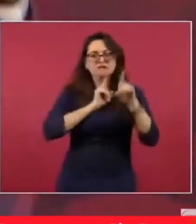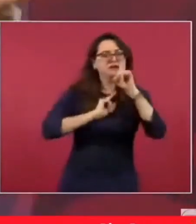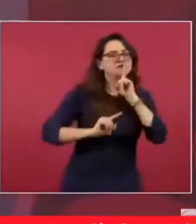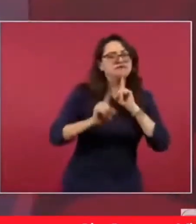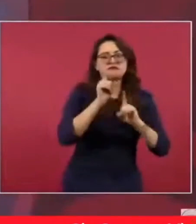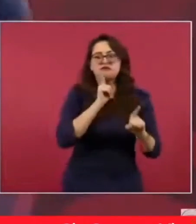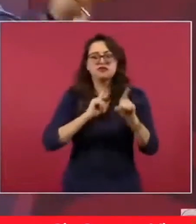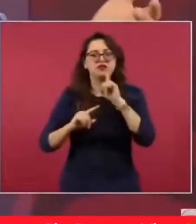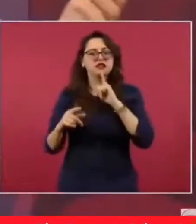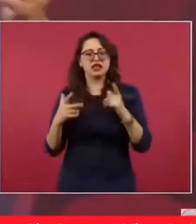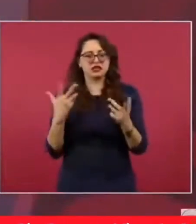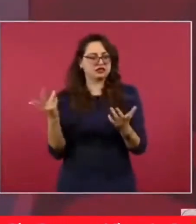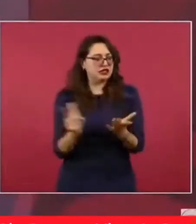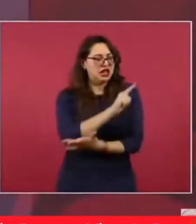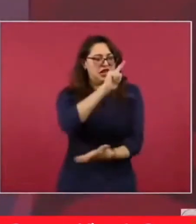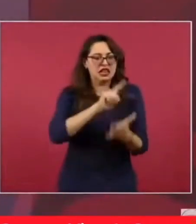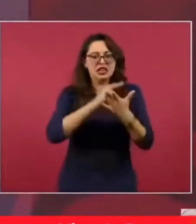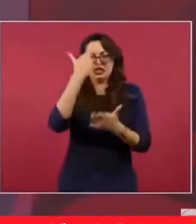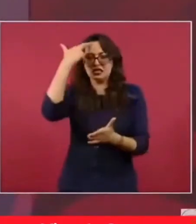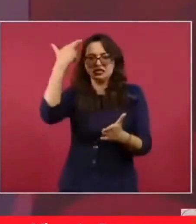a la ilegalidad,